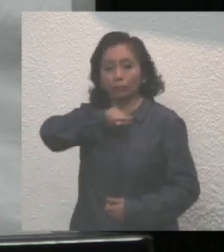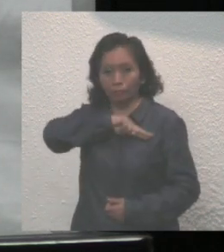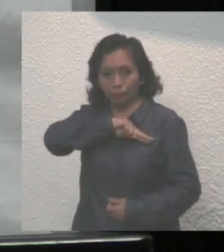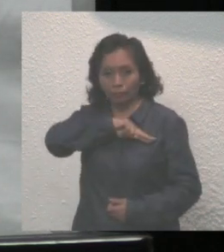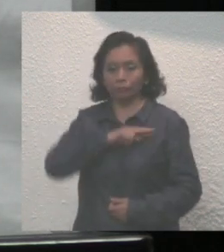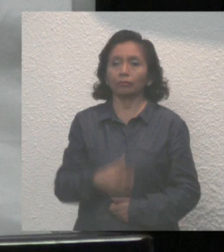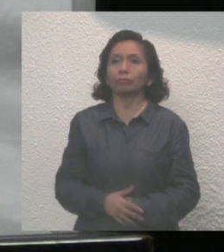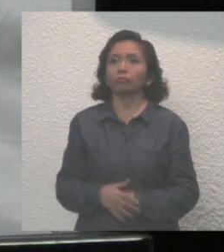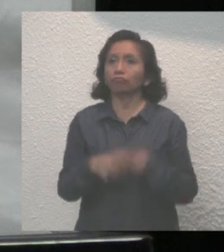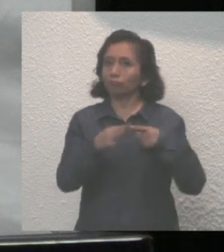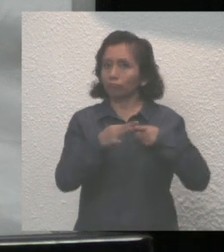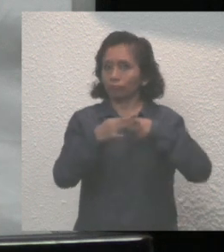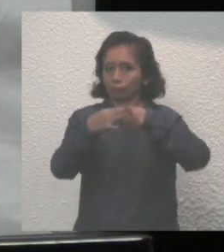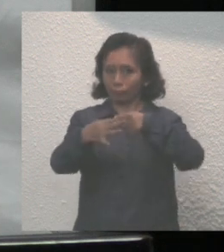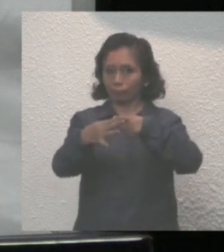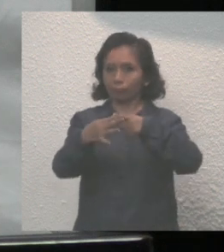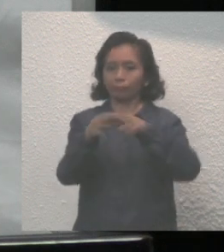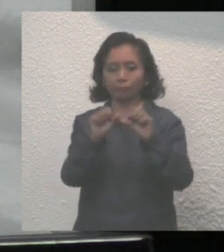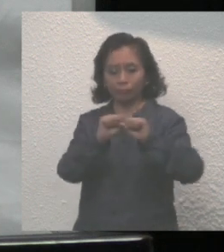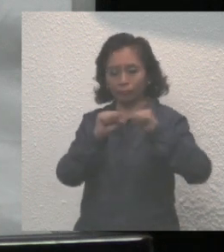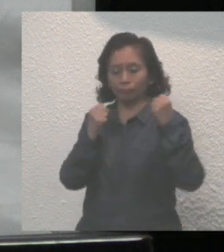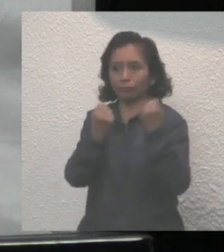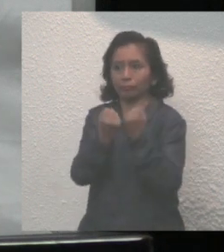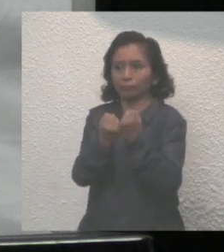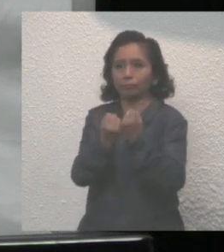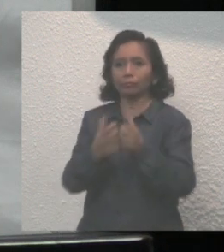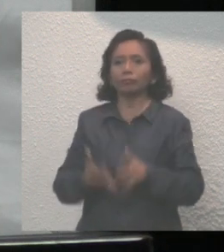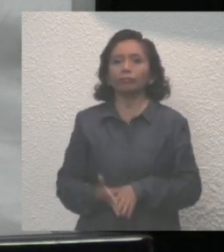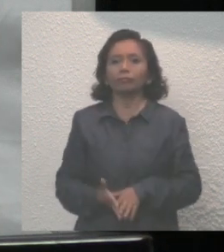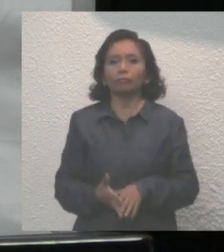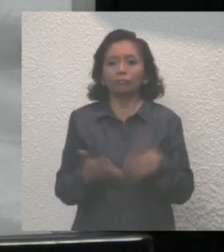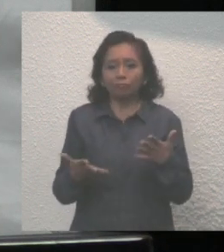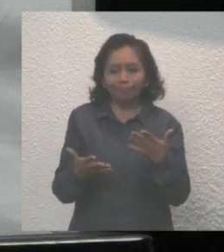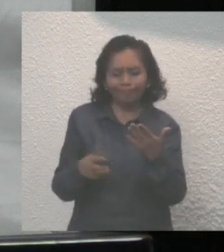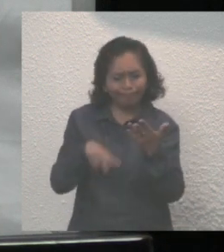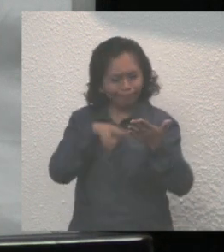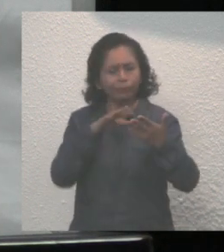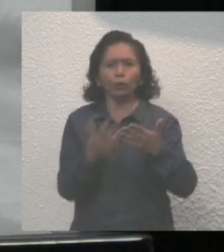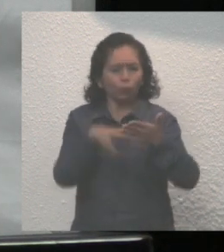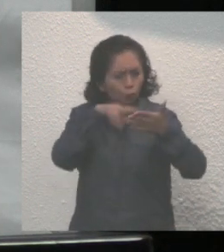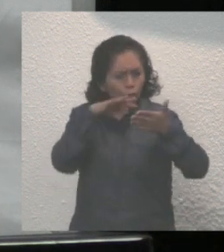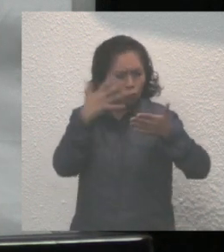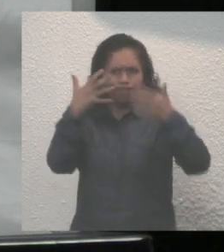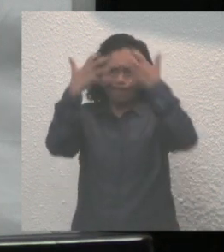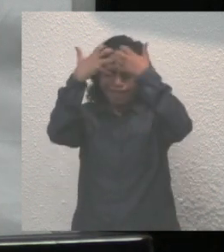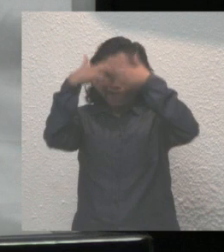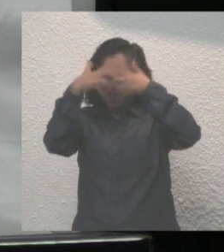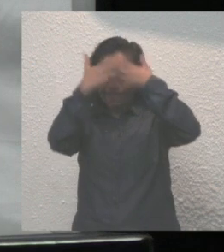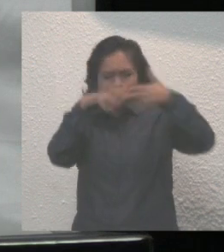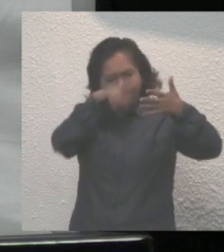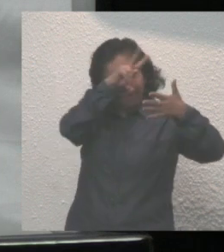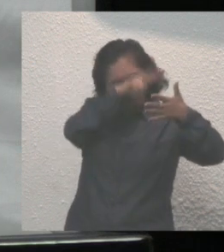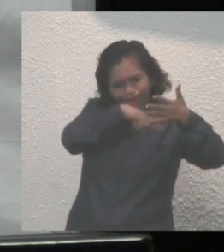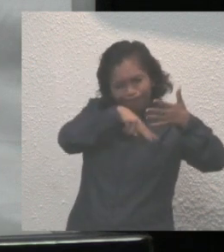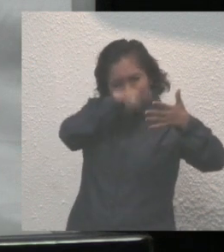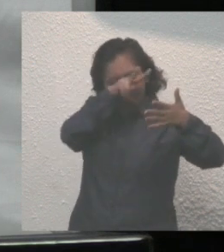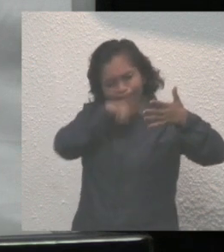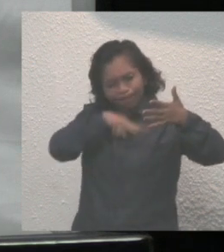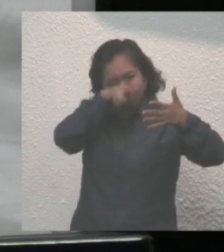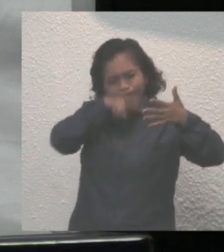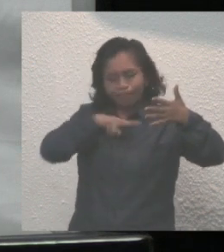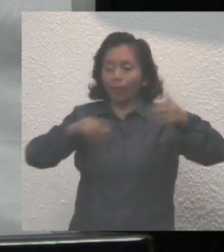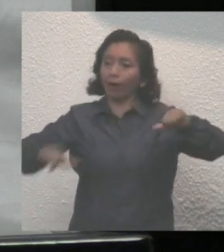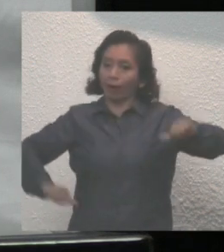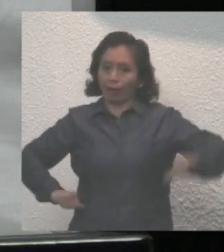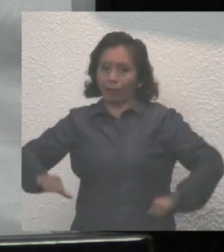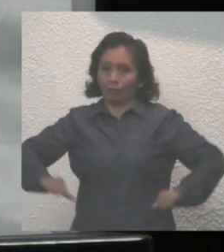como representantes de la sociedad, seremos escrupulosos al revisar las actividades de las que hoy se rinde cuentas.